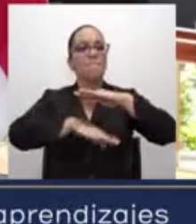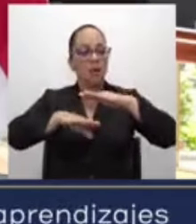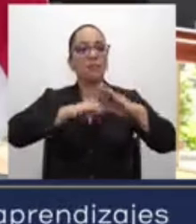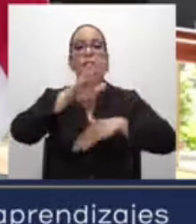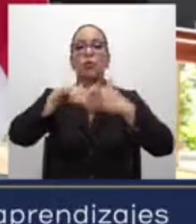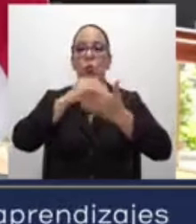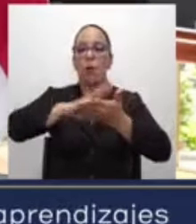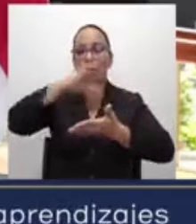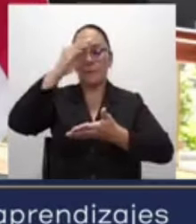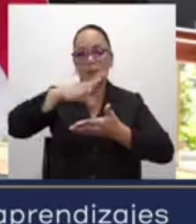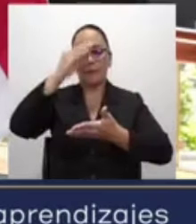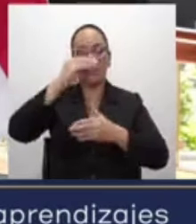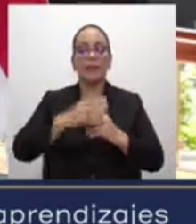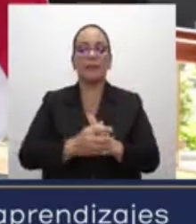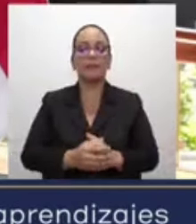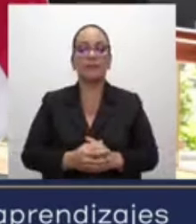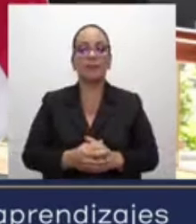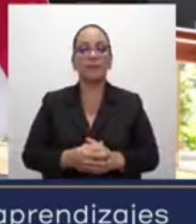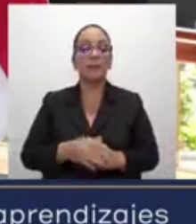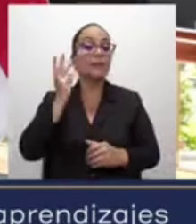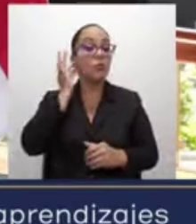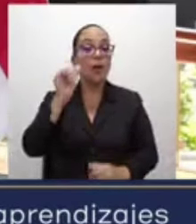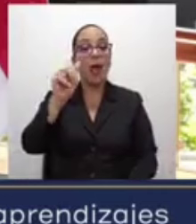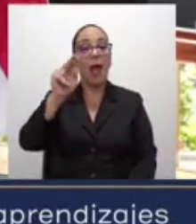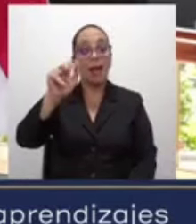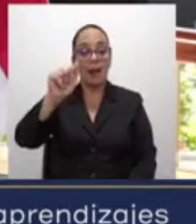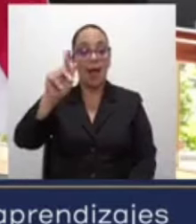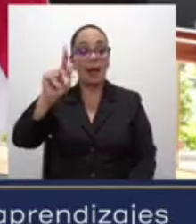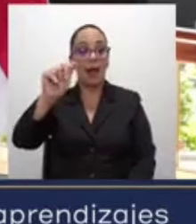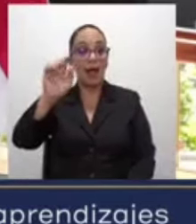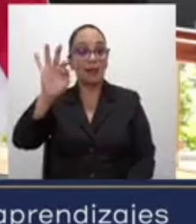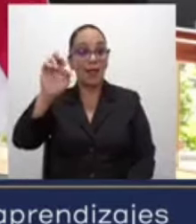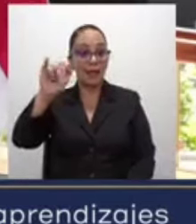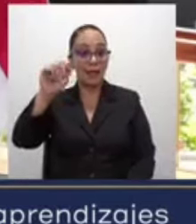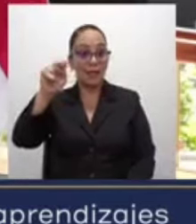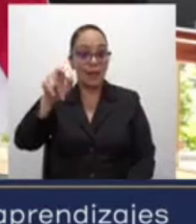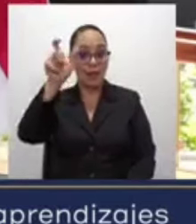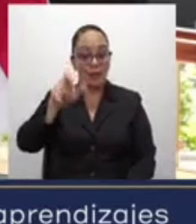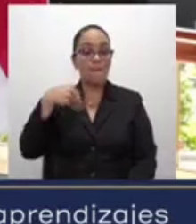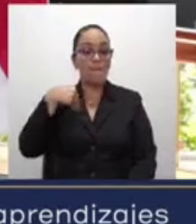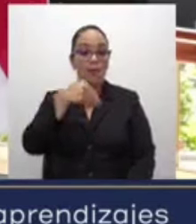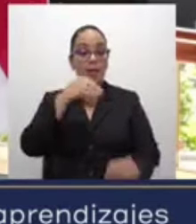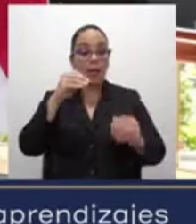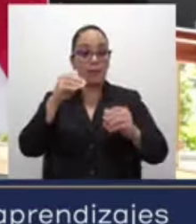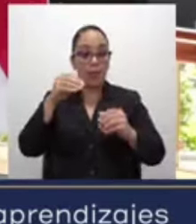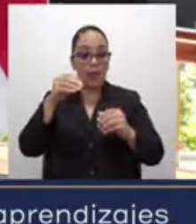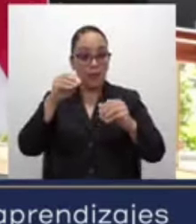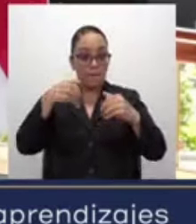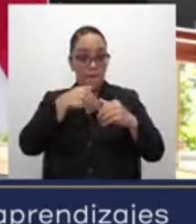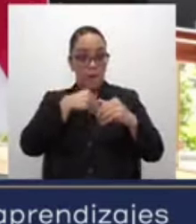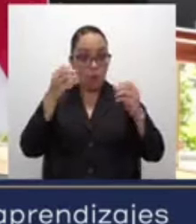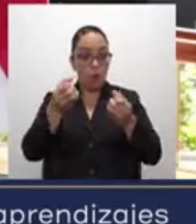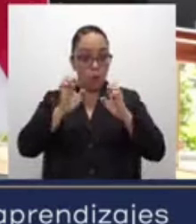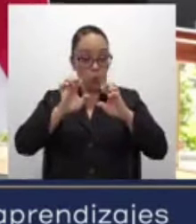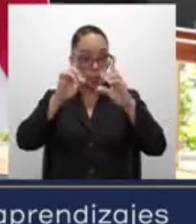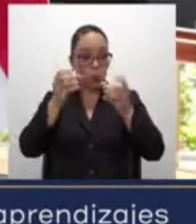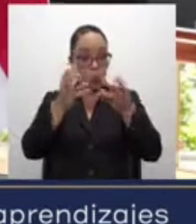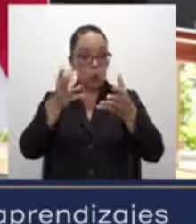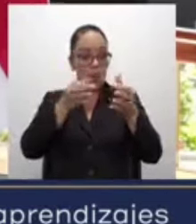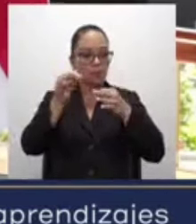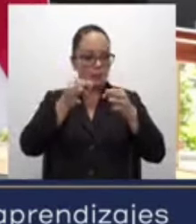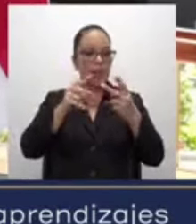aprendizajes. La señora Ana Caterine Müller, Ministra de Educación Pública, y el presidente nos explican.